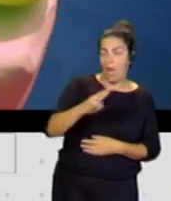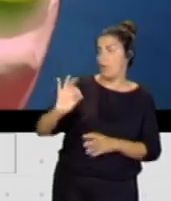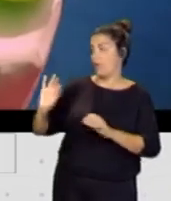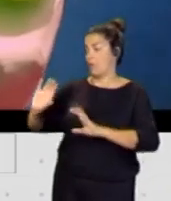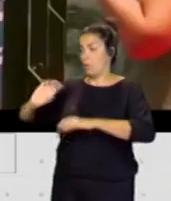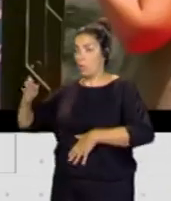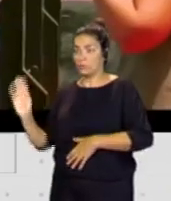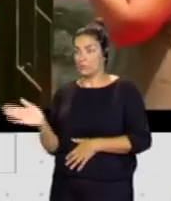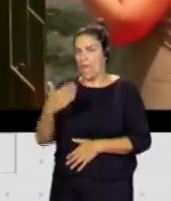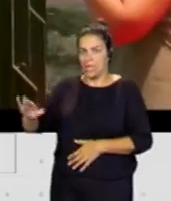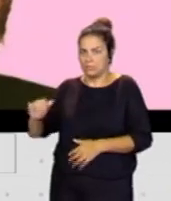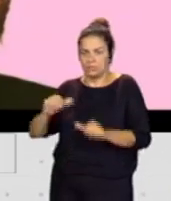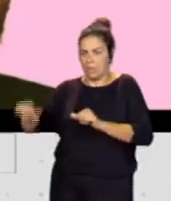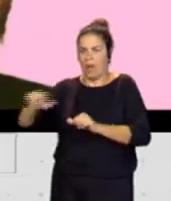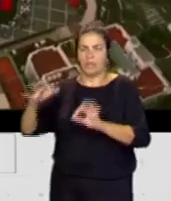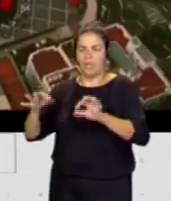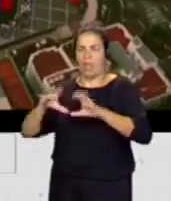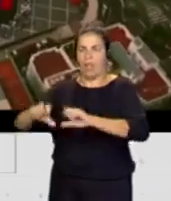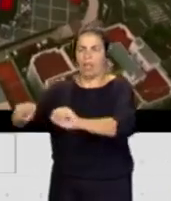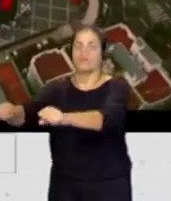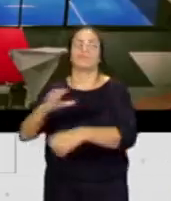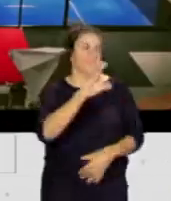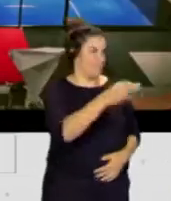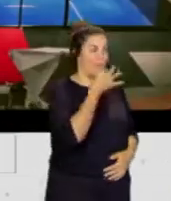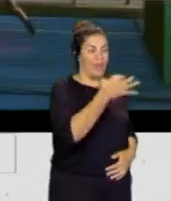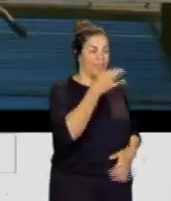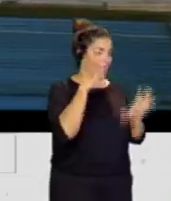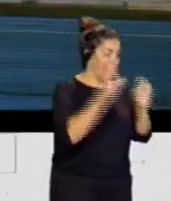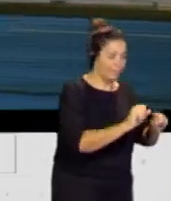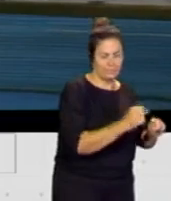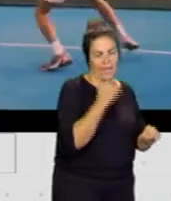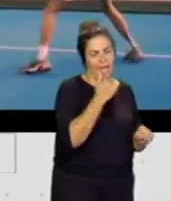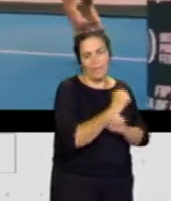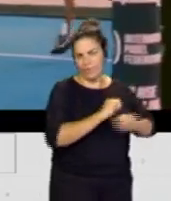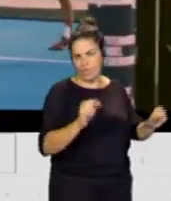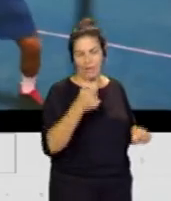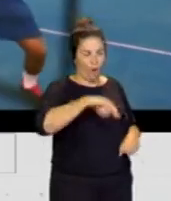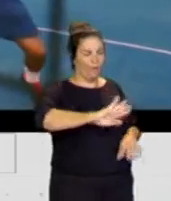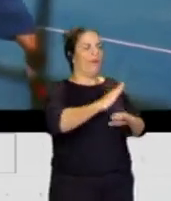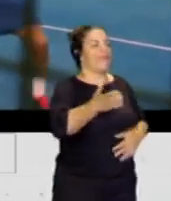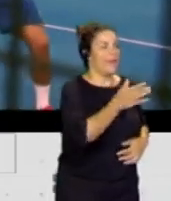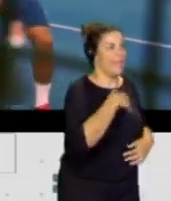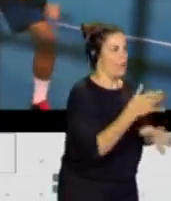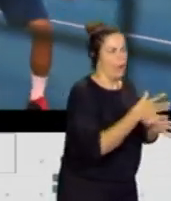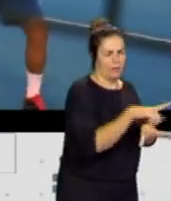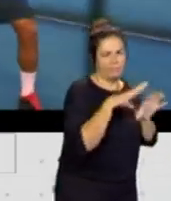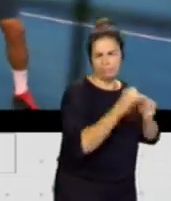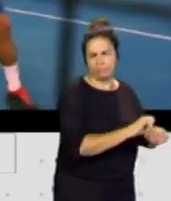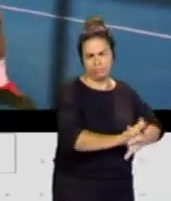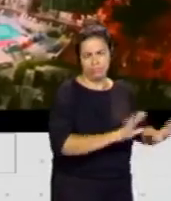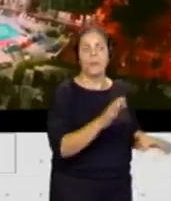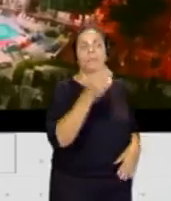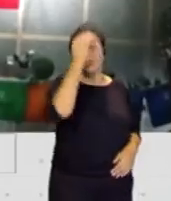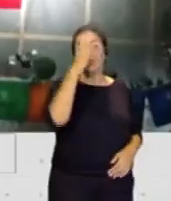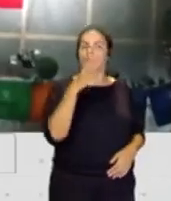llenos casi todas las semanas, ¿no? Sí, sí, por las tardes es casi imposible coger pista de un día para otro. Pero yo creo que es una parte, primero que es fácil, relativamente fácil de